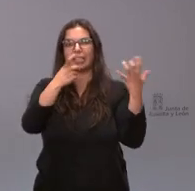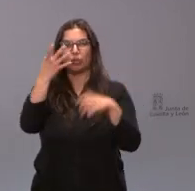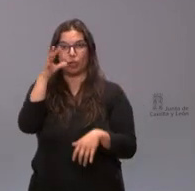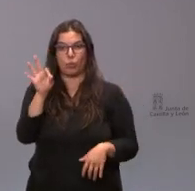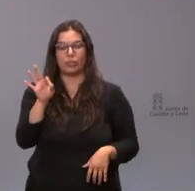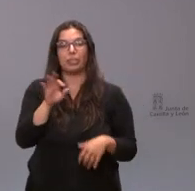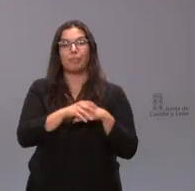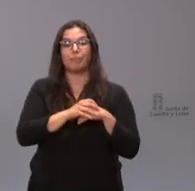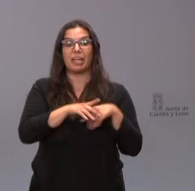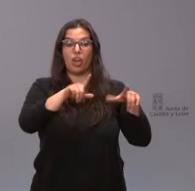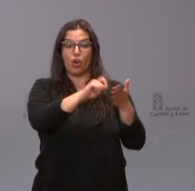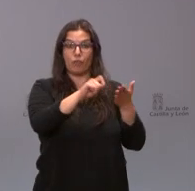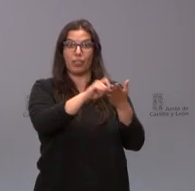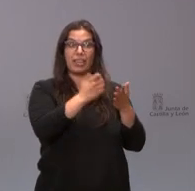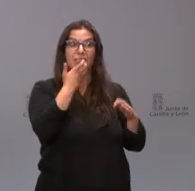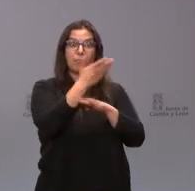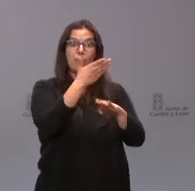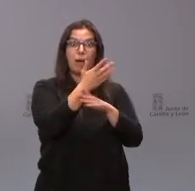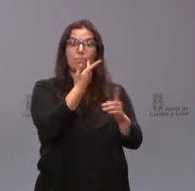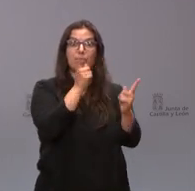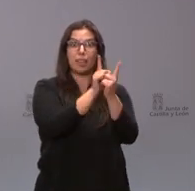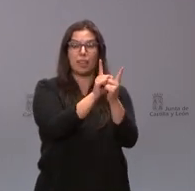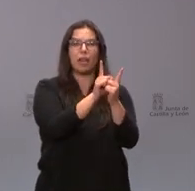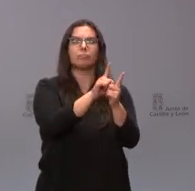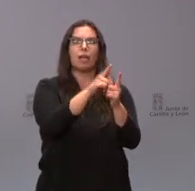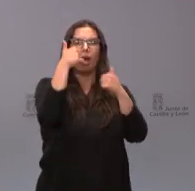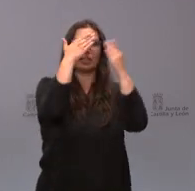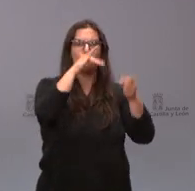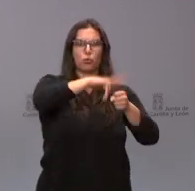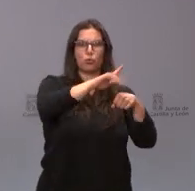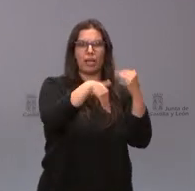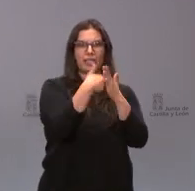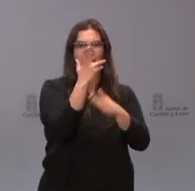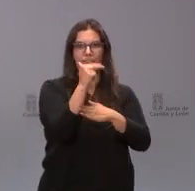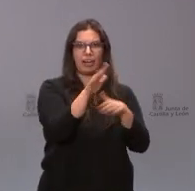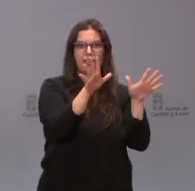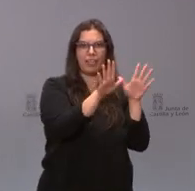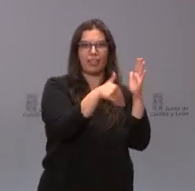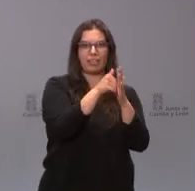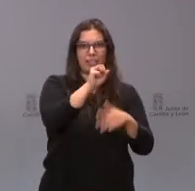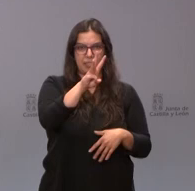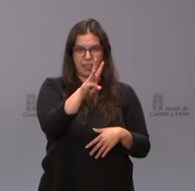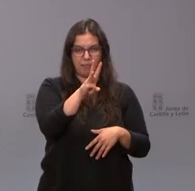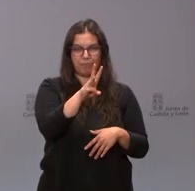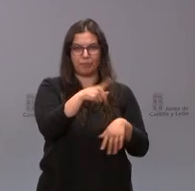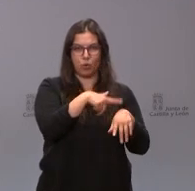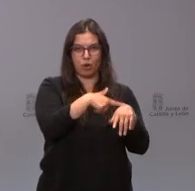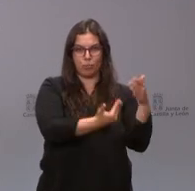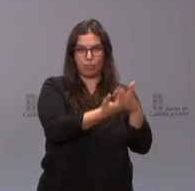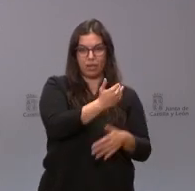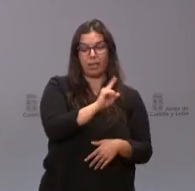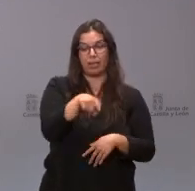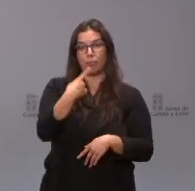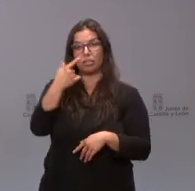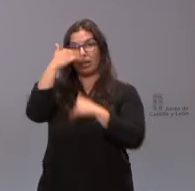oficina dará respuesta presencial a los interesados de lunes a viernes en horario de 10 a 13 horas y el teléfono para